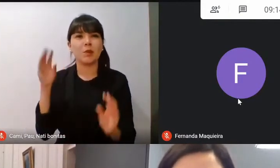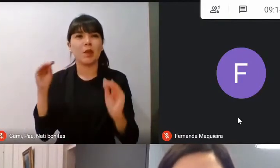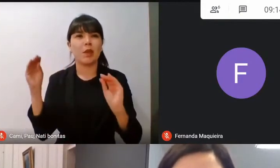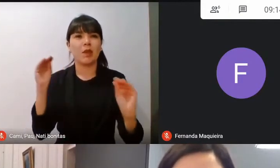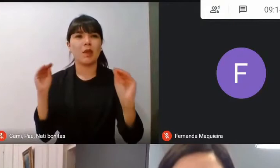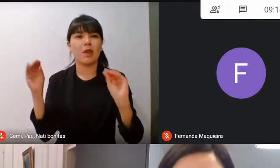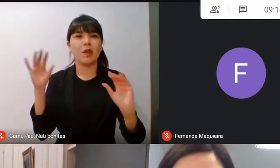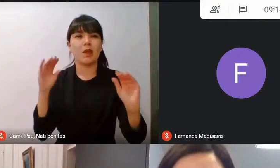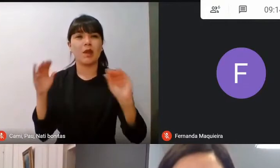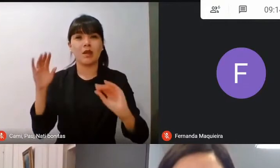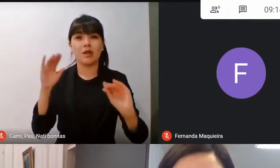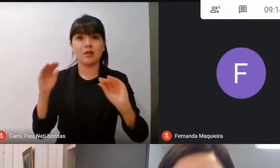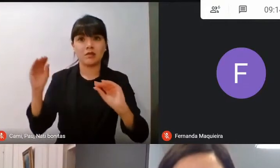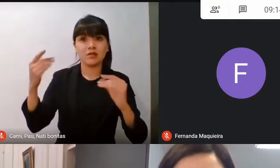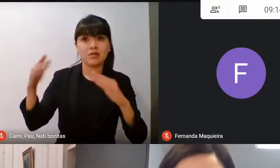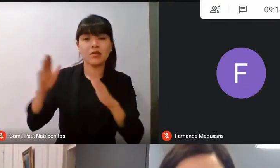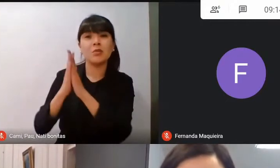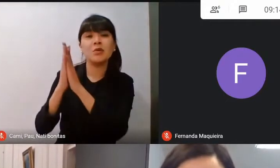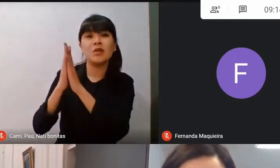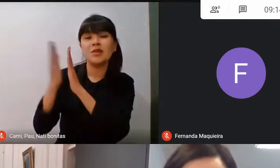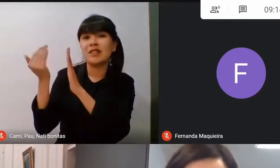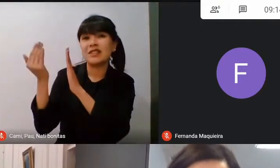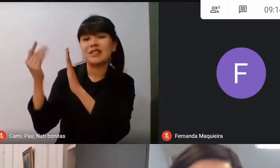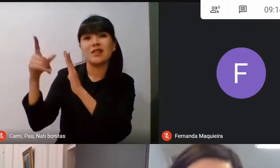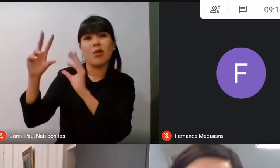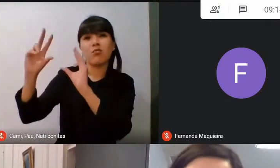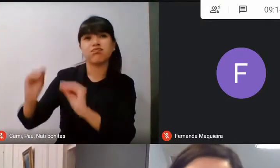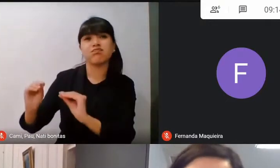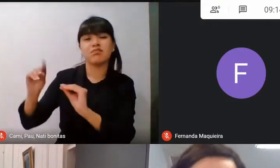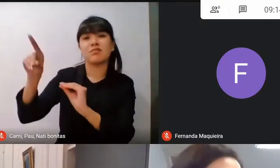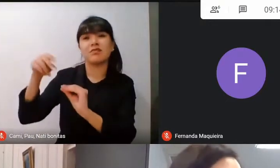Nelson, estamos escuchando todavía disculpa, disculpa.